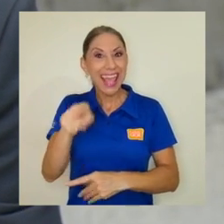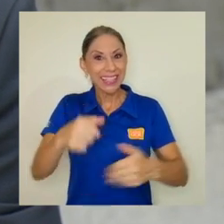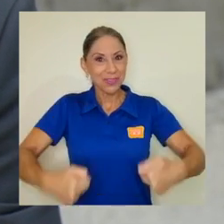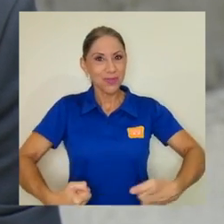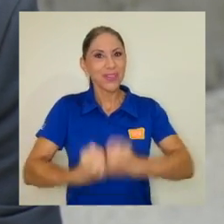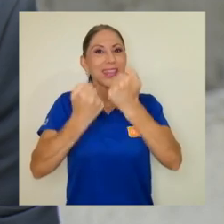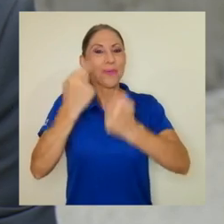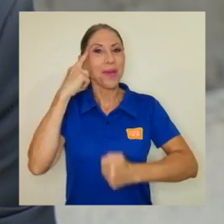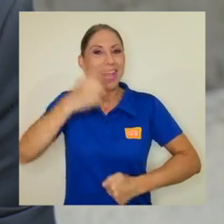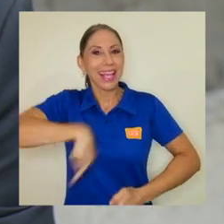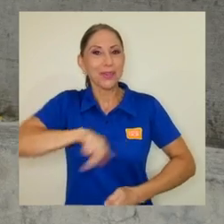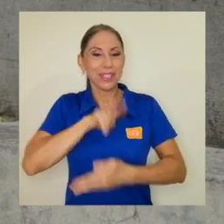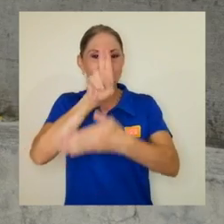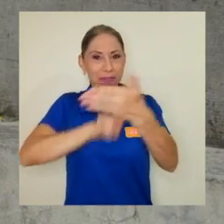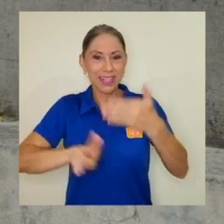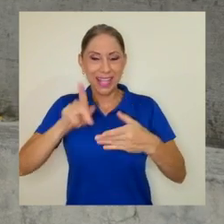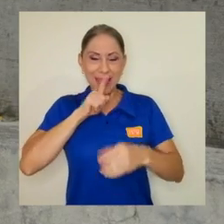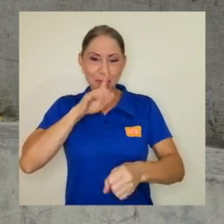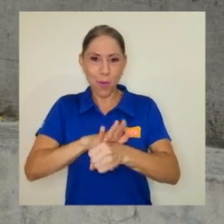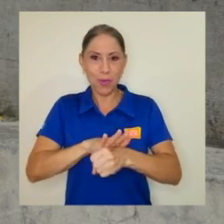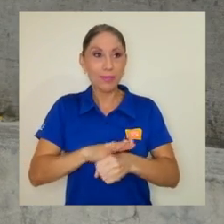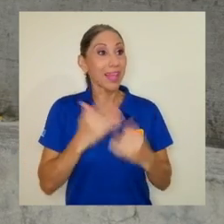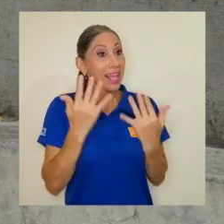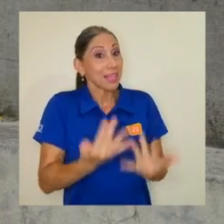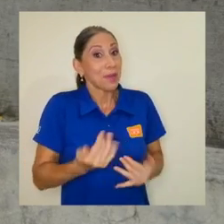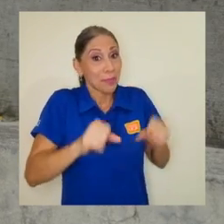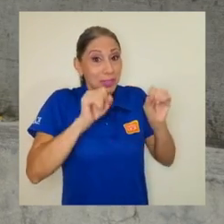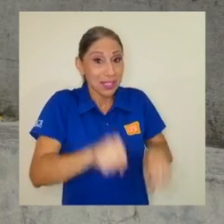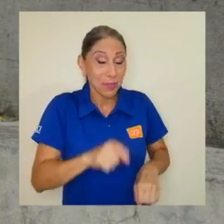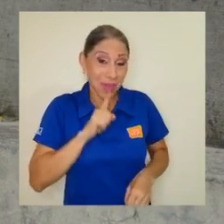nuestra universidad en sus principios. Pues esperemos que así sea y luego que lo podamos hacer de verdad. Gracias.